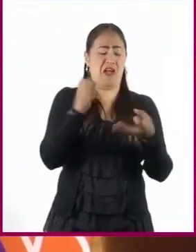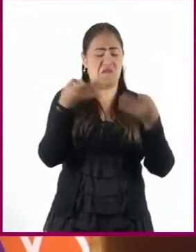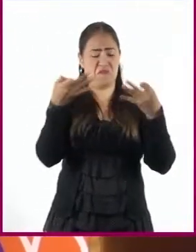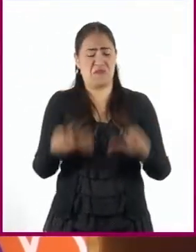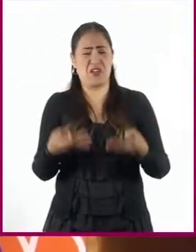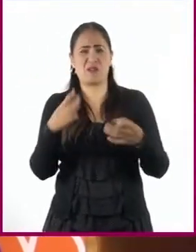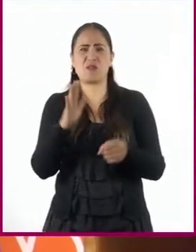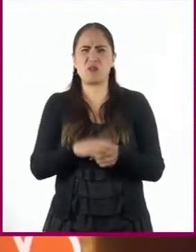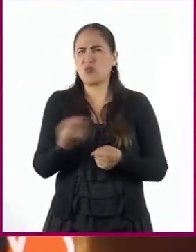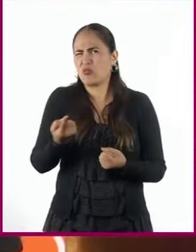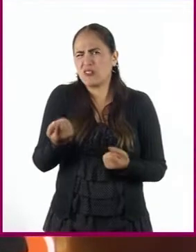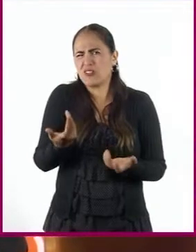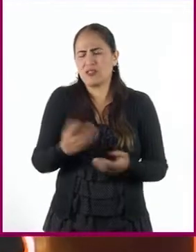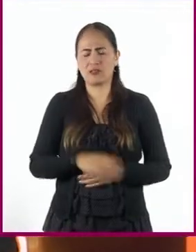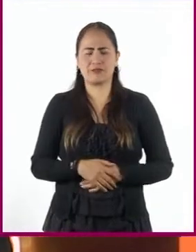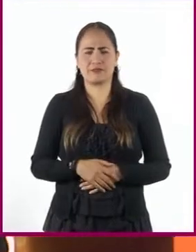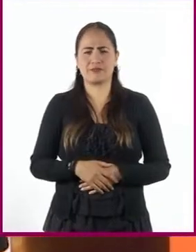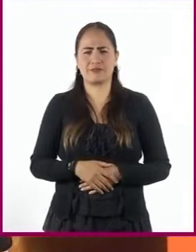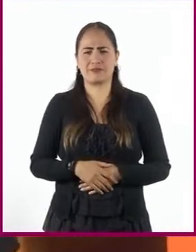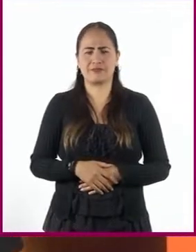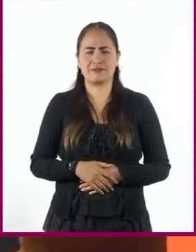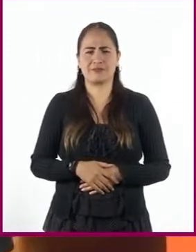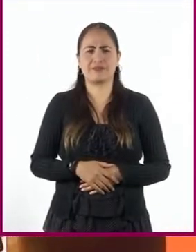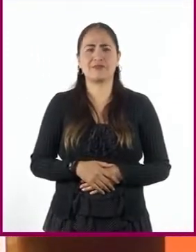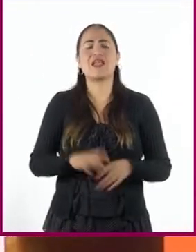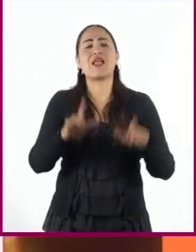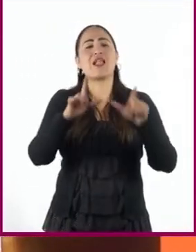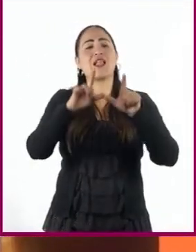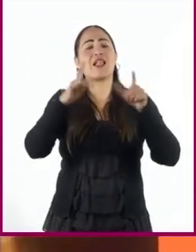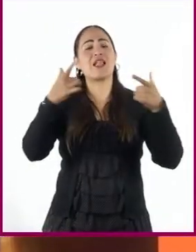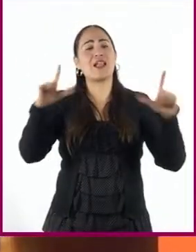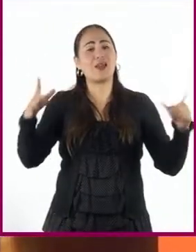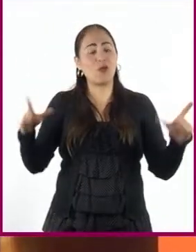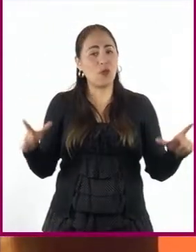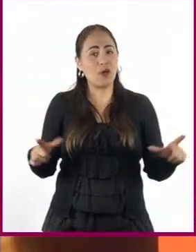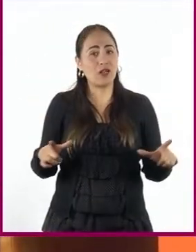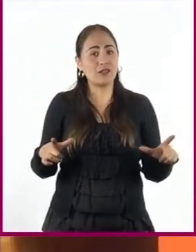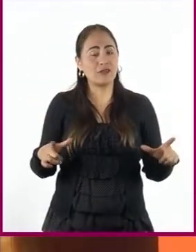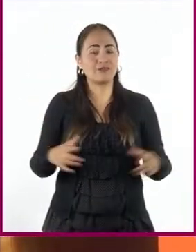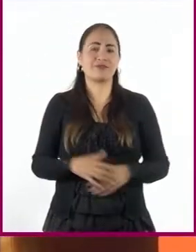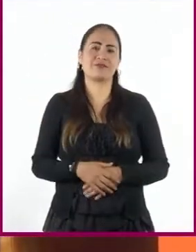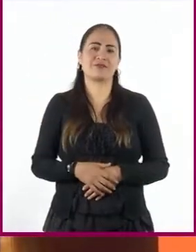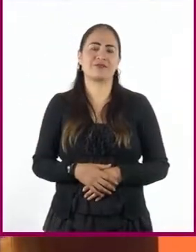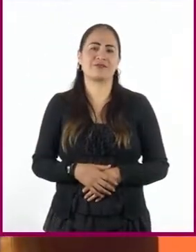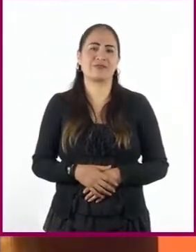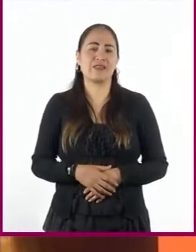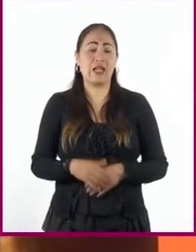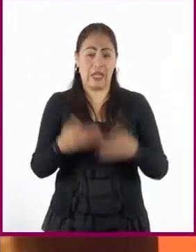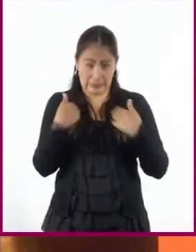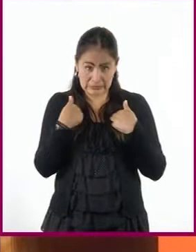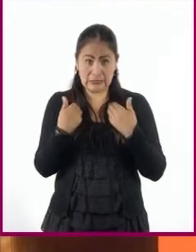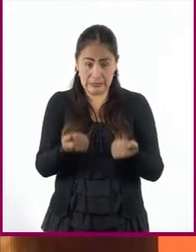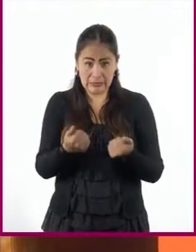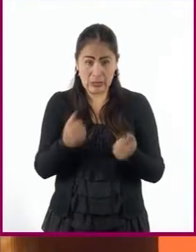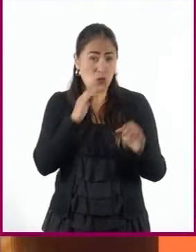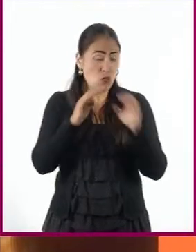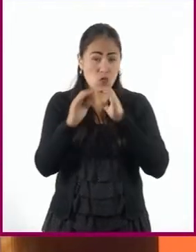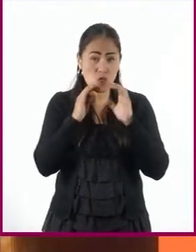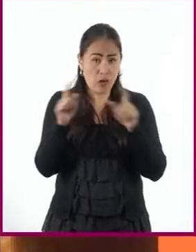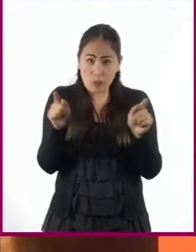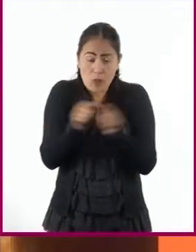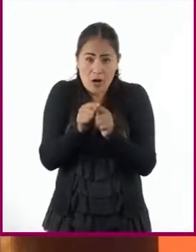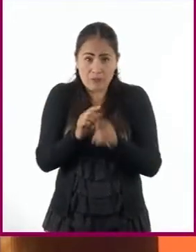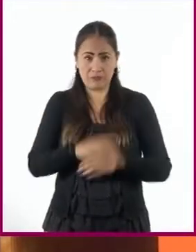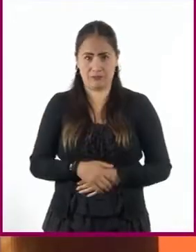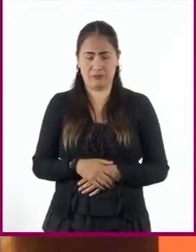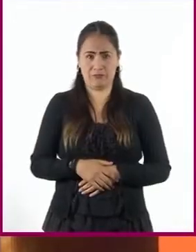Justamente porque utilizar el lenguaje no tiene nada más que ver con darse a entender. Es decir, no